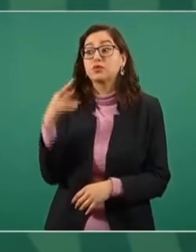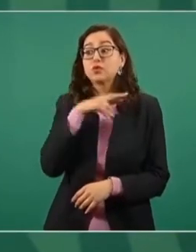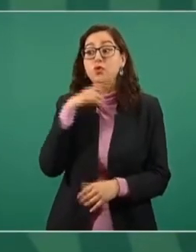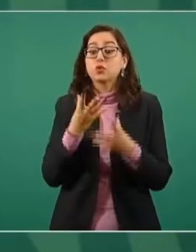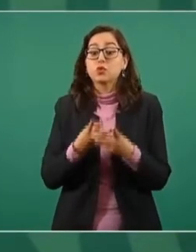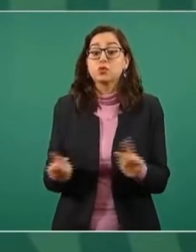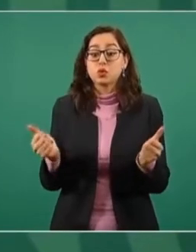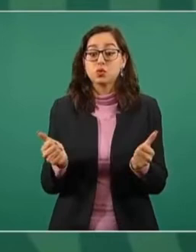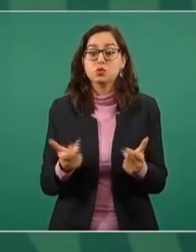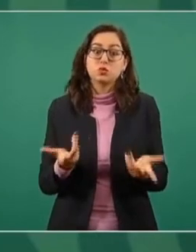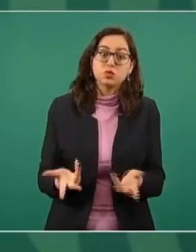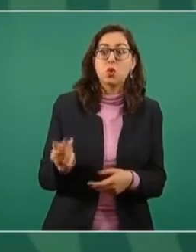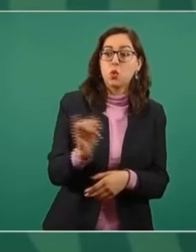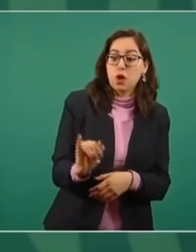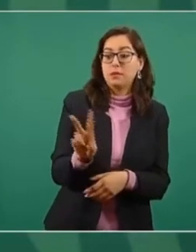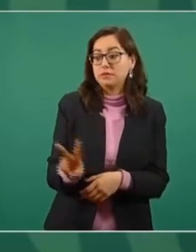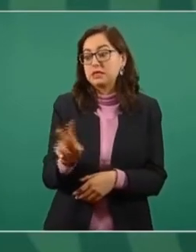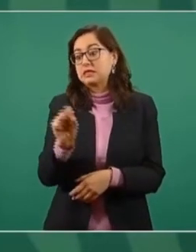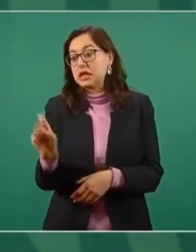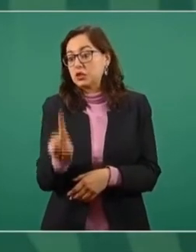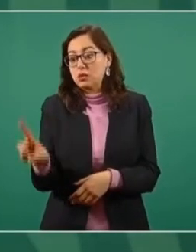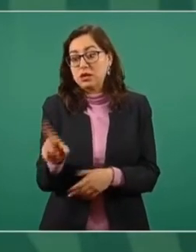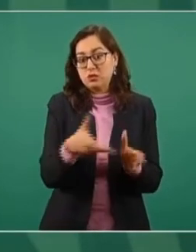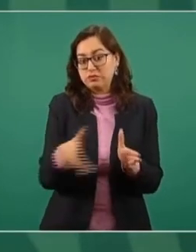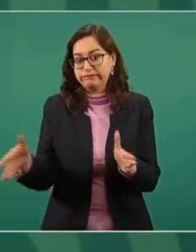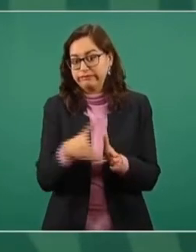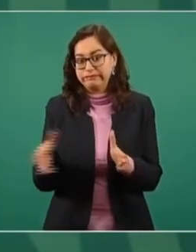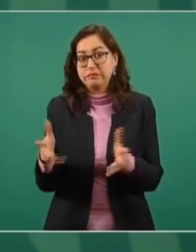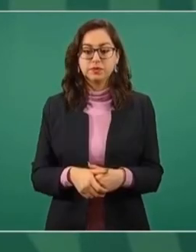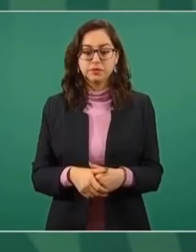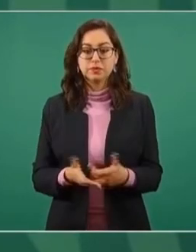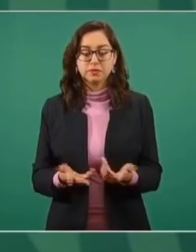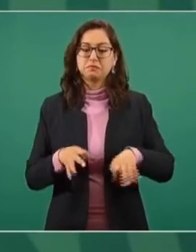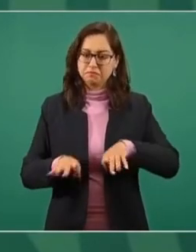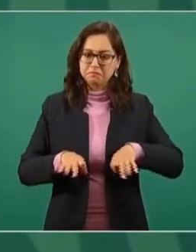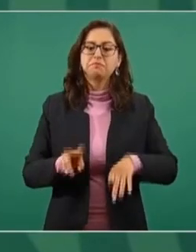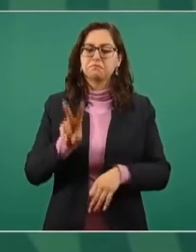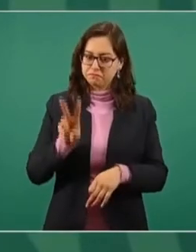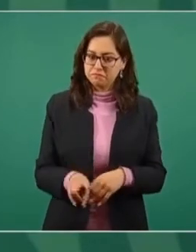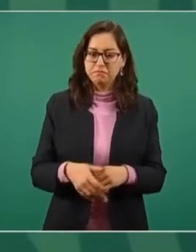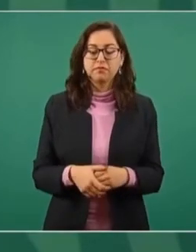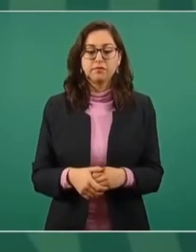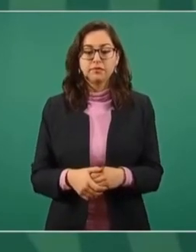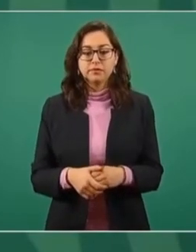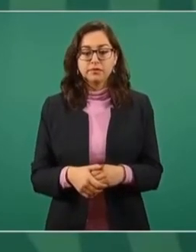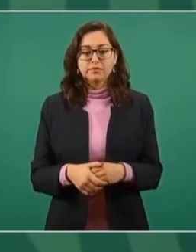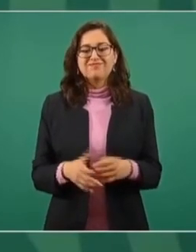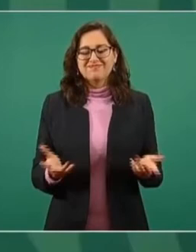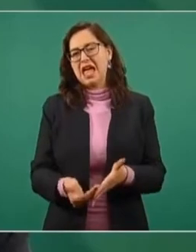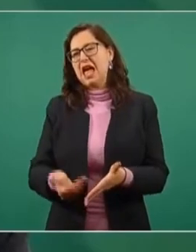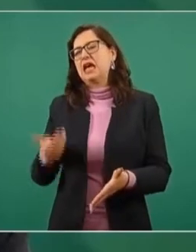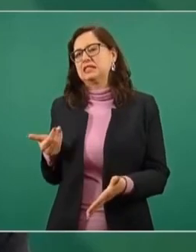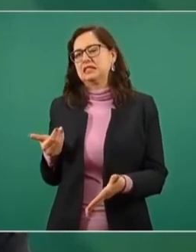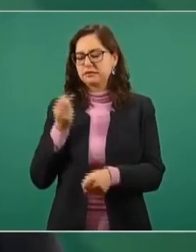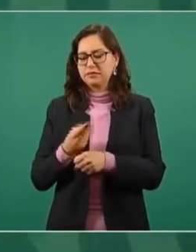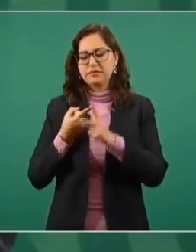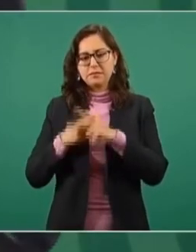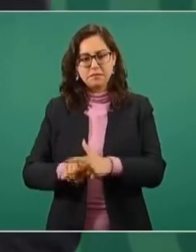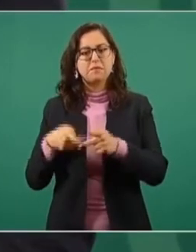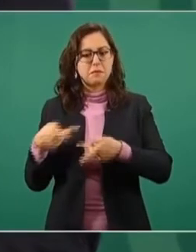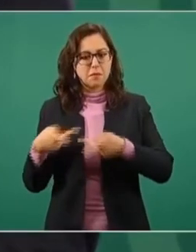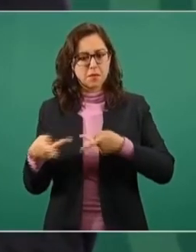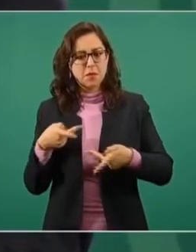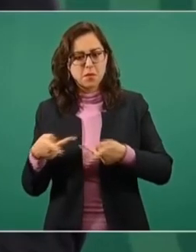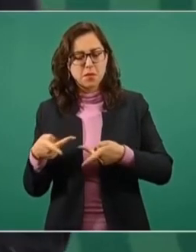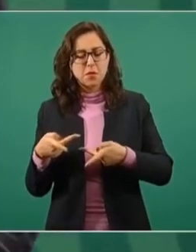el jueves, el viernes, el fin de semana. Va a depender del estado del tiempo. Ya se estaba previendo esta situación, por eso se